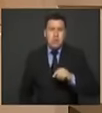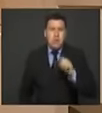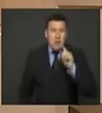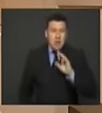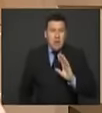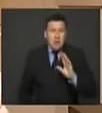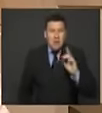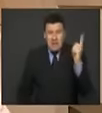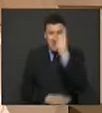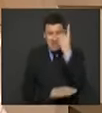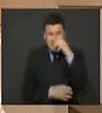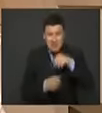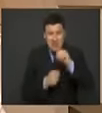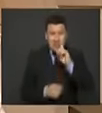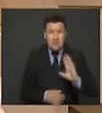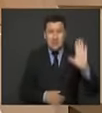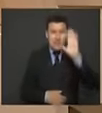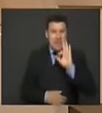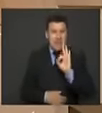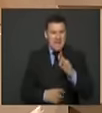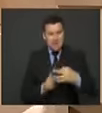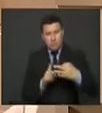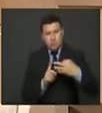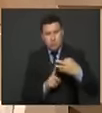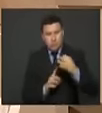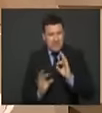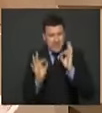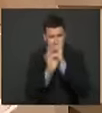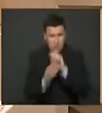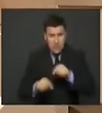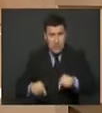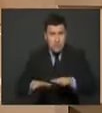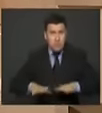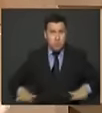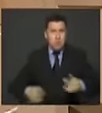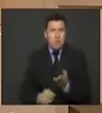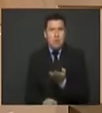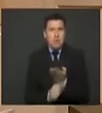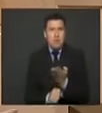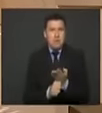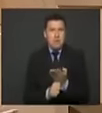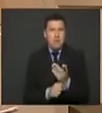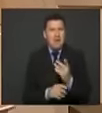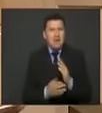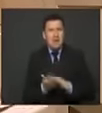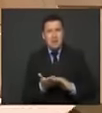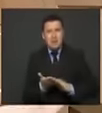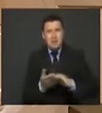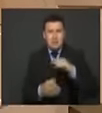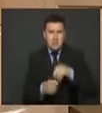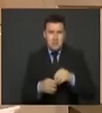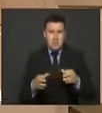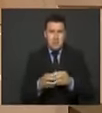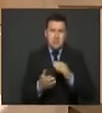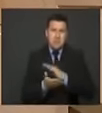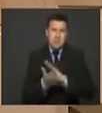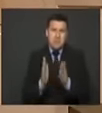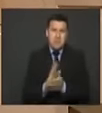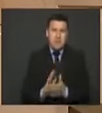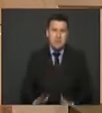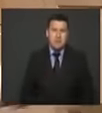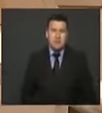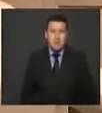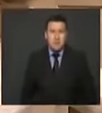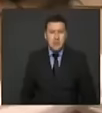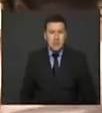son las tres decisiones que se necesitan para que esta propuesta de posconflicto que hace hoy la comisión de paz sea